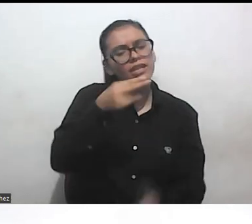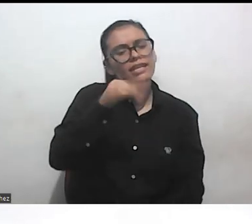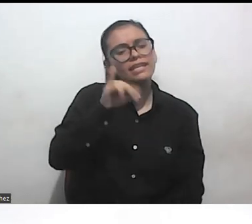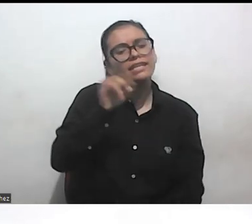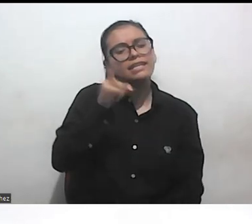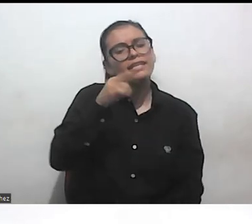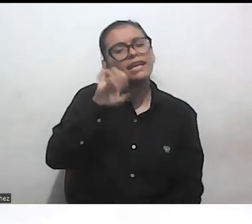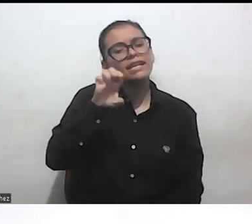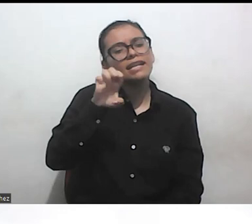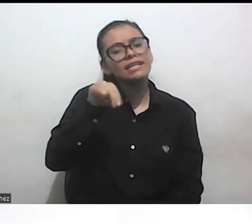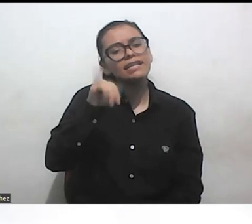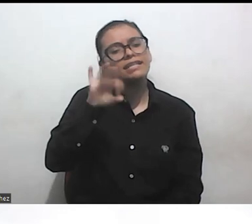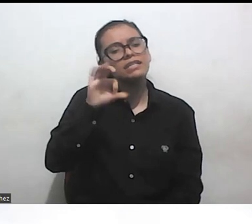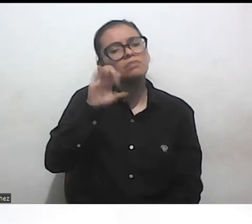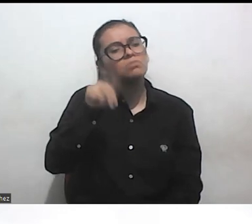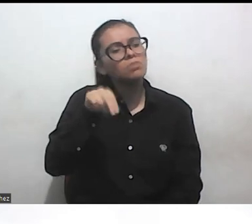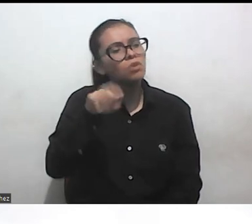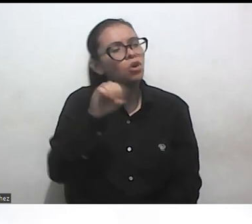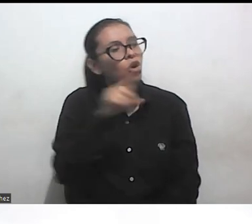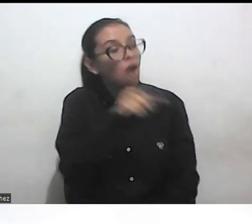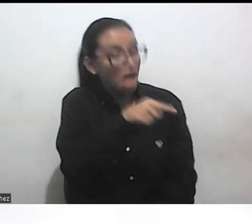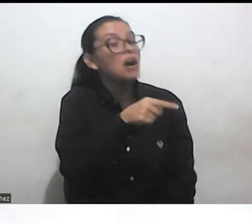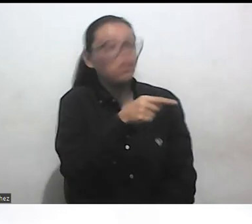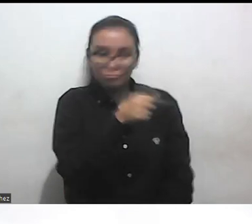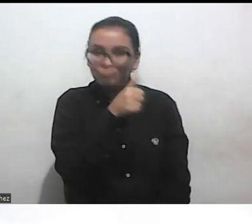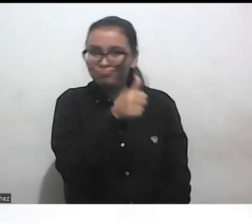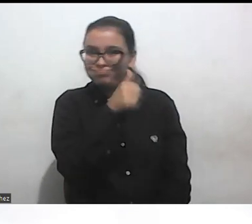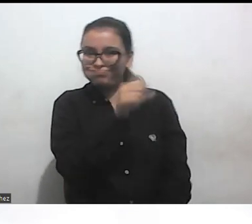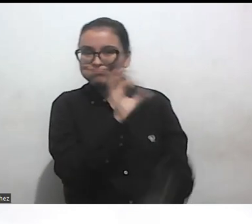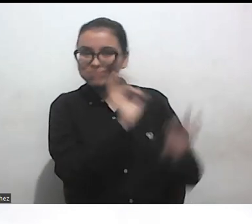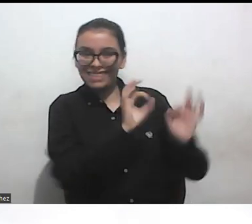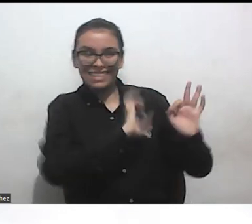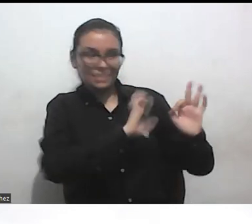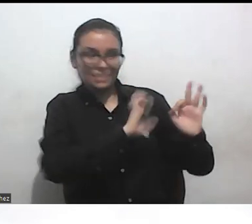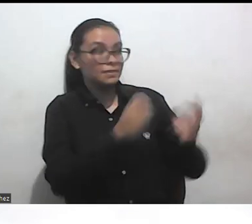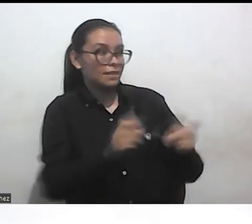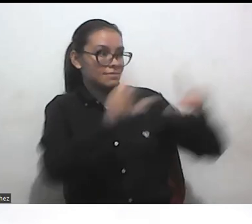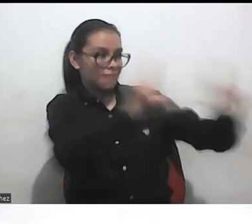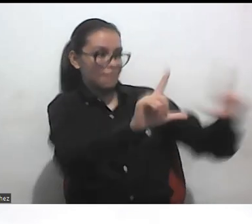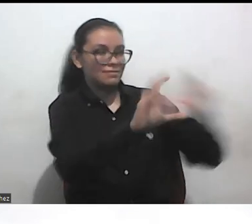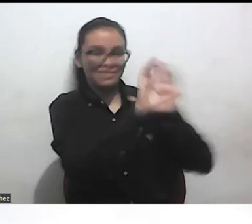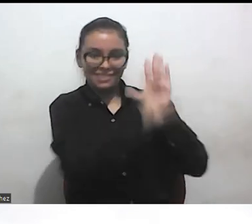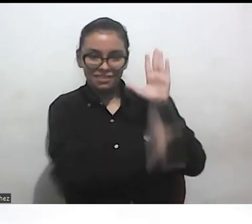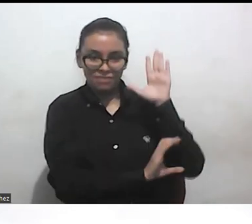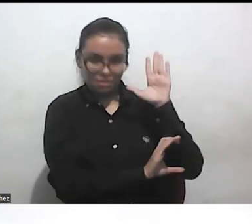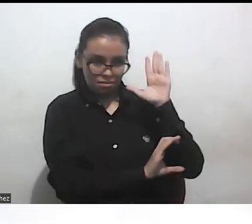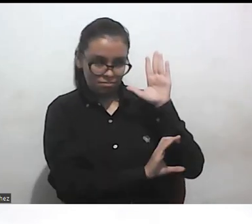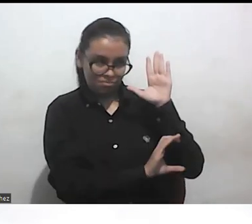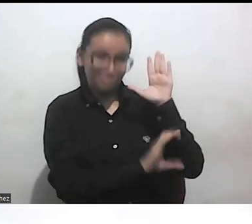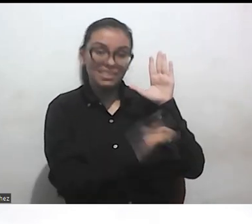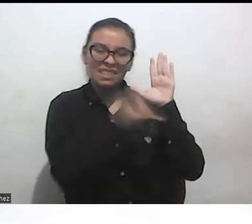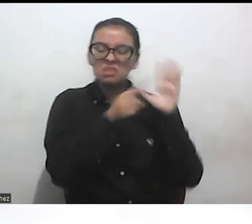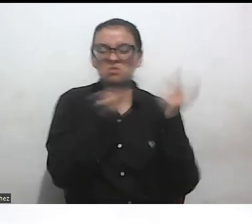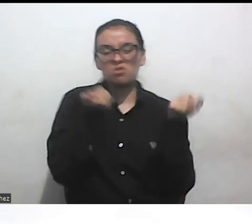eso es puro capacitismo y es un control también racial de clase de género